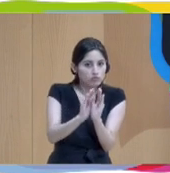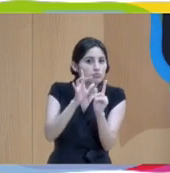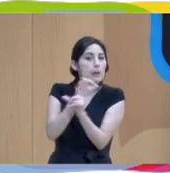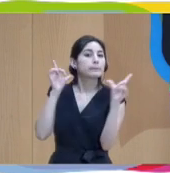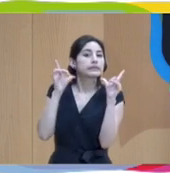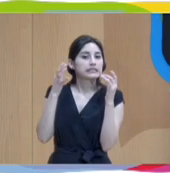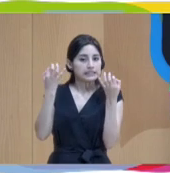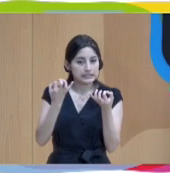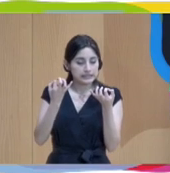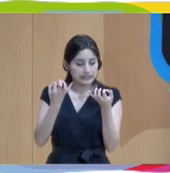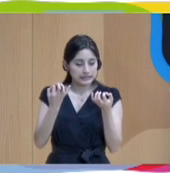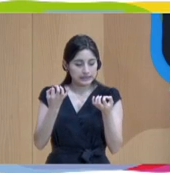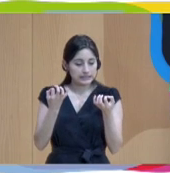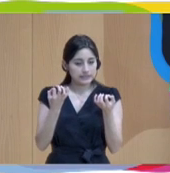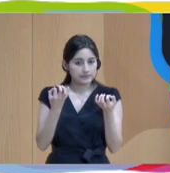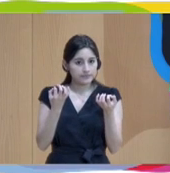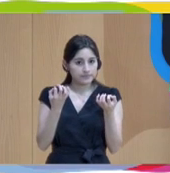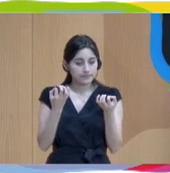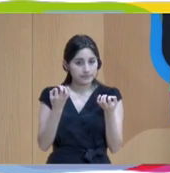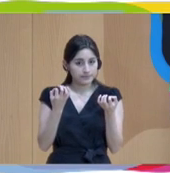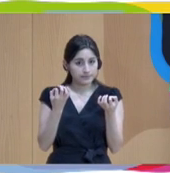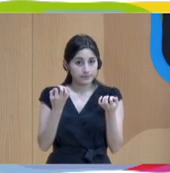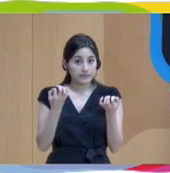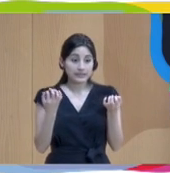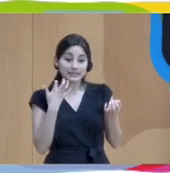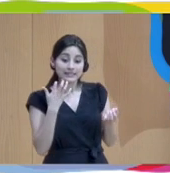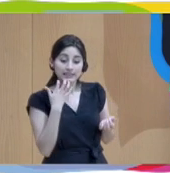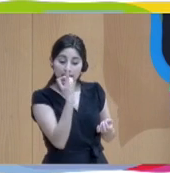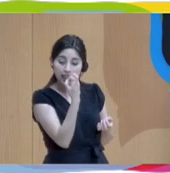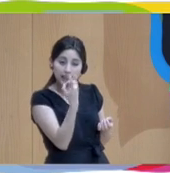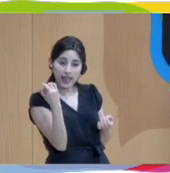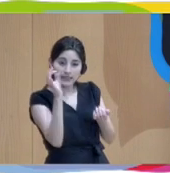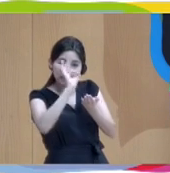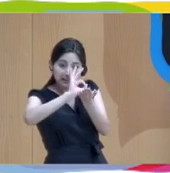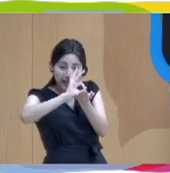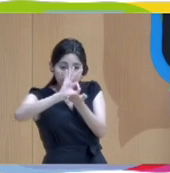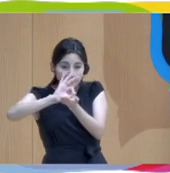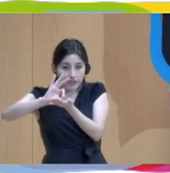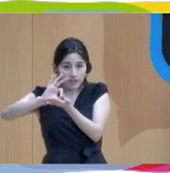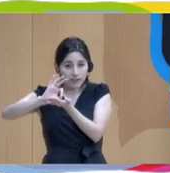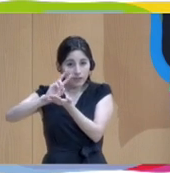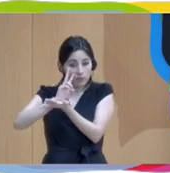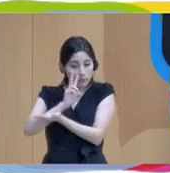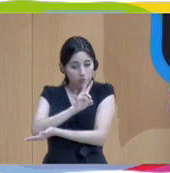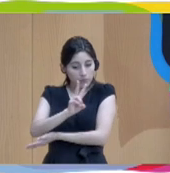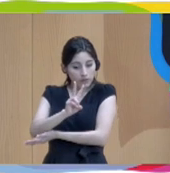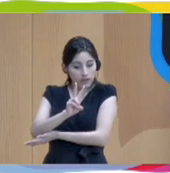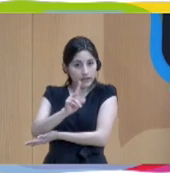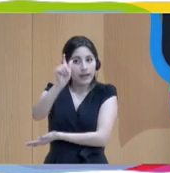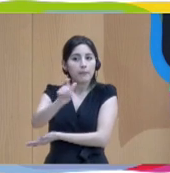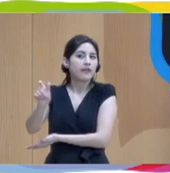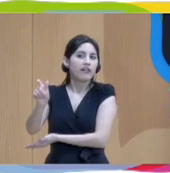necesidad de los servicios, las personas se dicen, ¿cómo está pasando? ¿Qué necesitas? ¿Qué es lo que